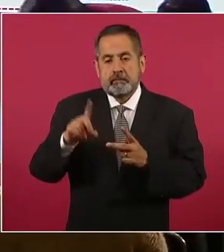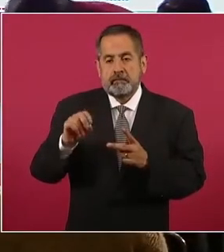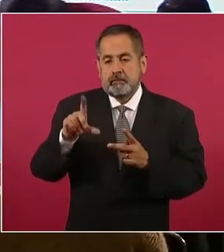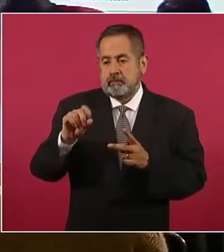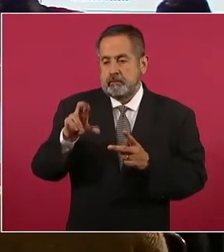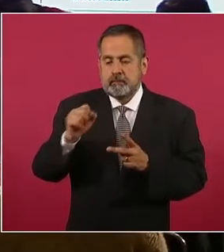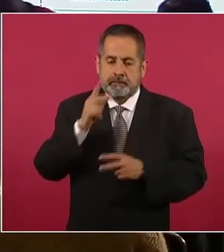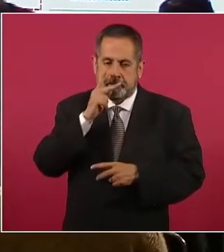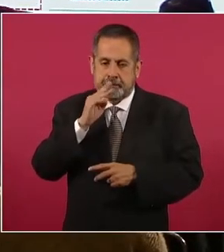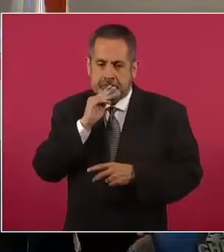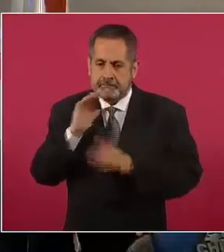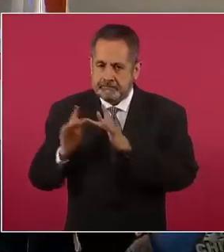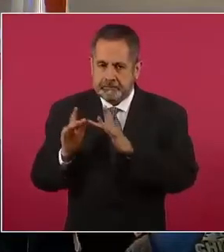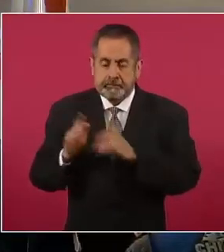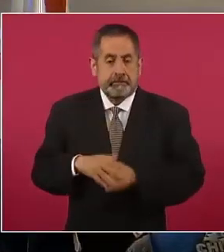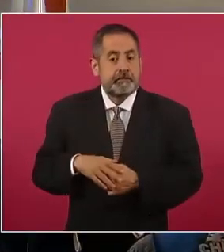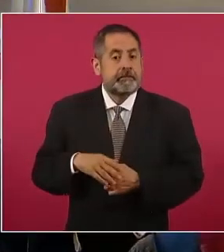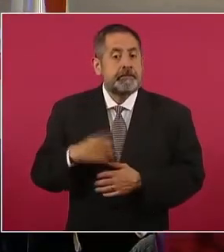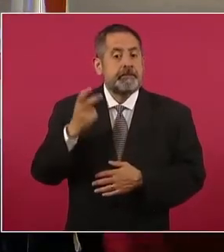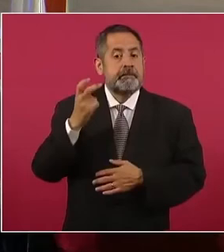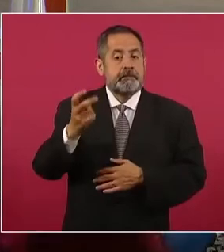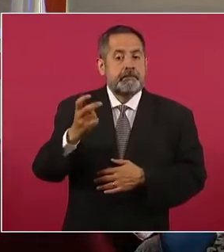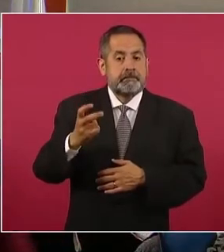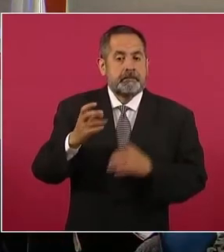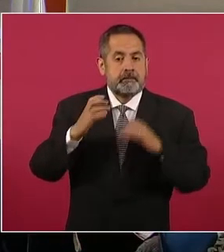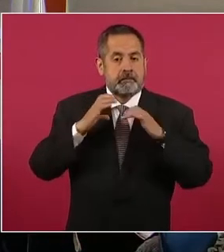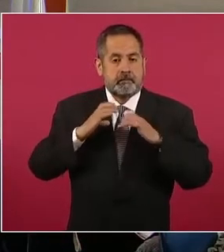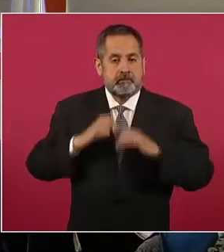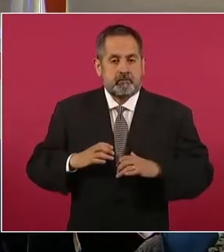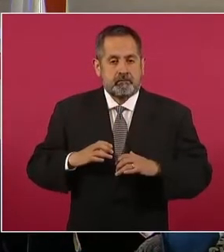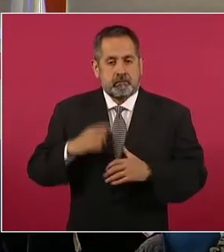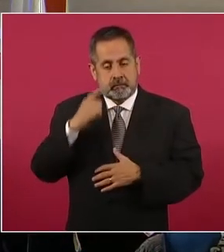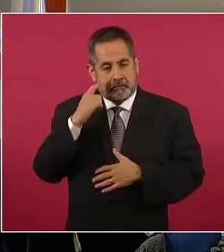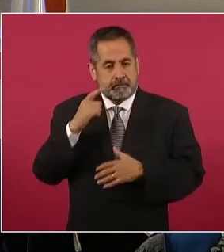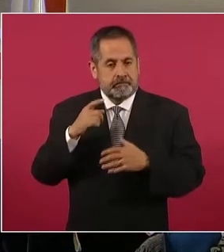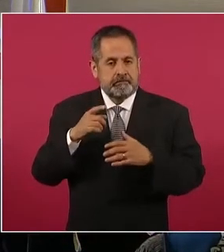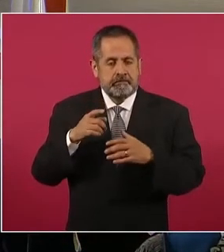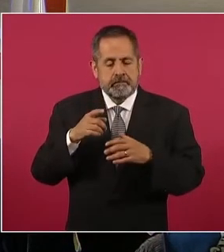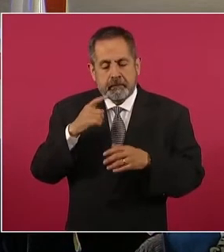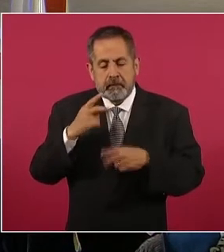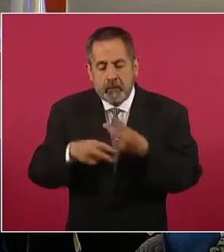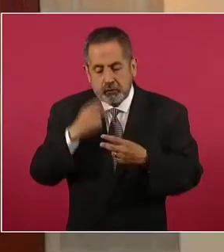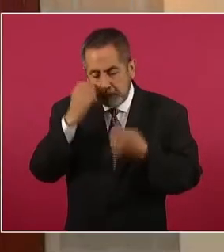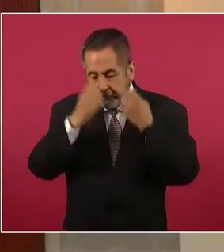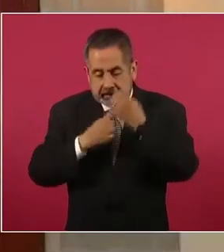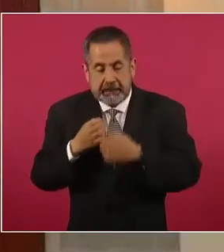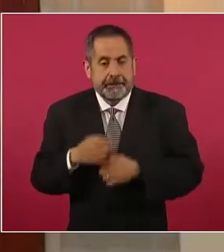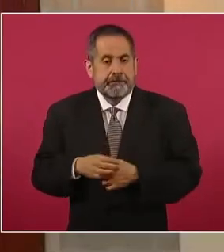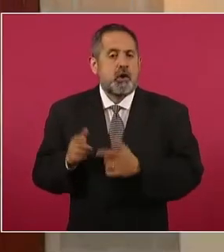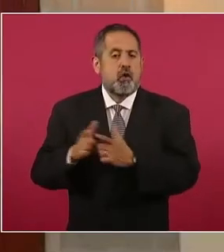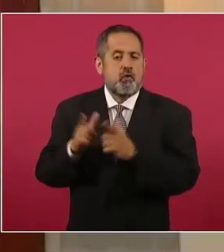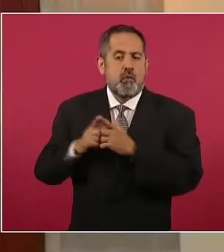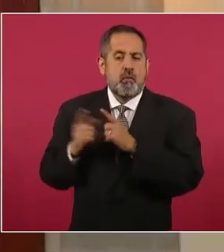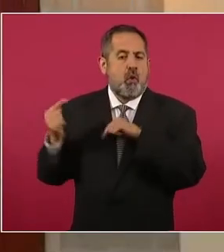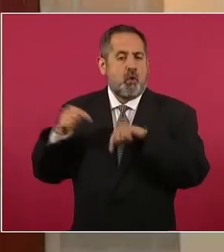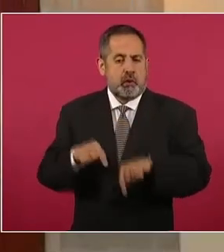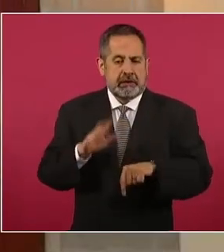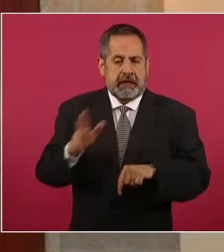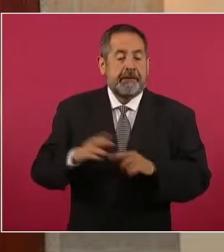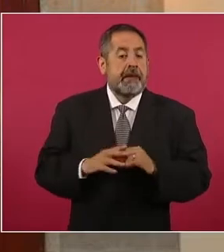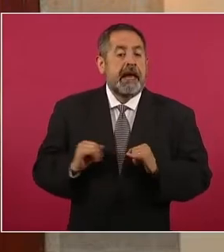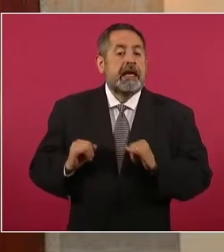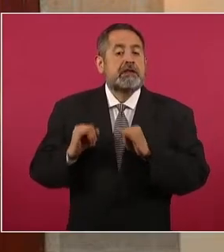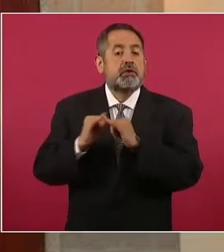Devani. Y aquí está el cuerpo que está ya sentado en Nuevo León, es un equipo interdisciplinario, está el Instituto de Ciencias